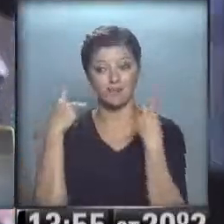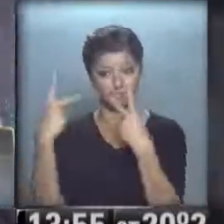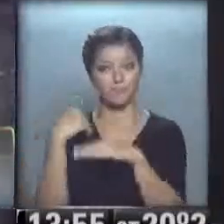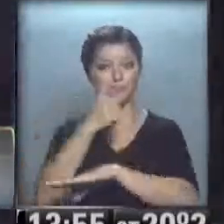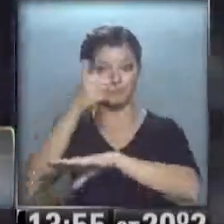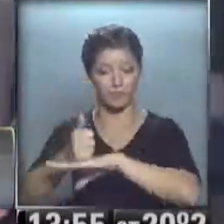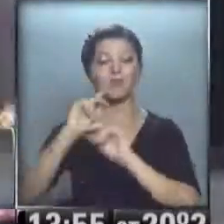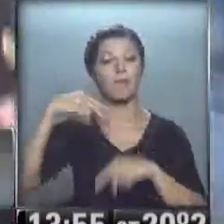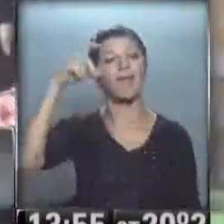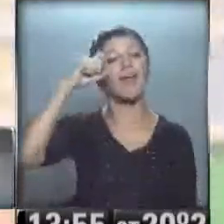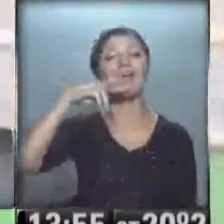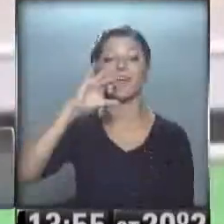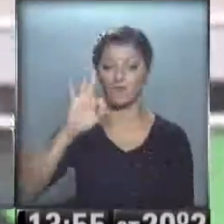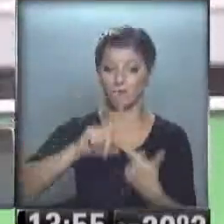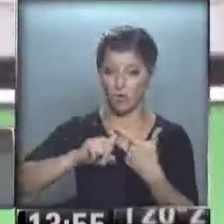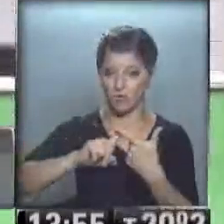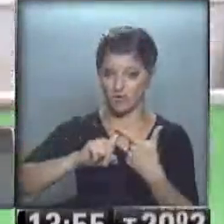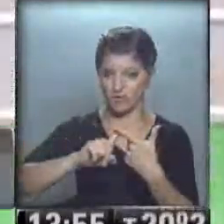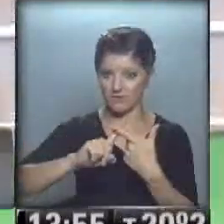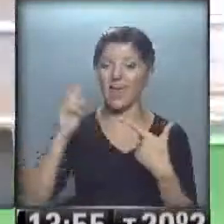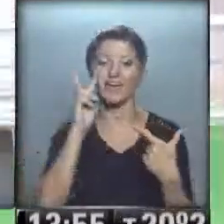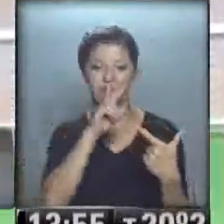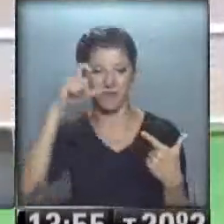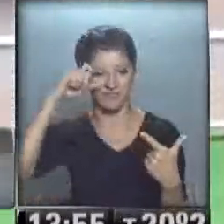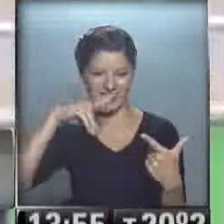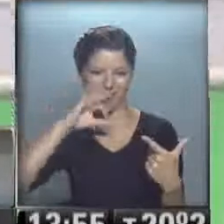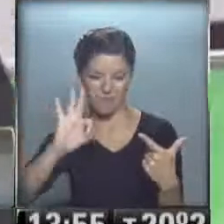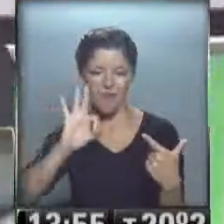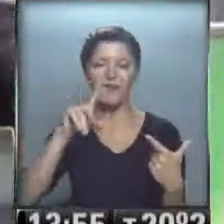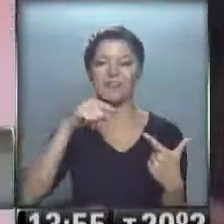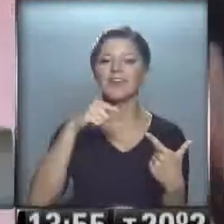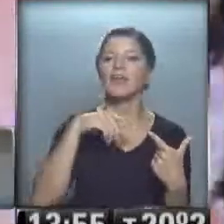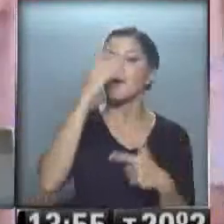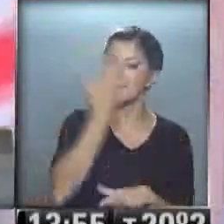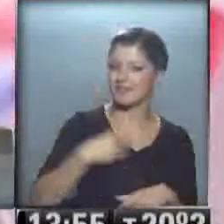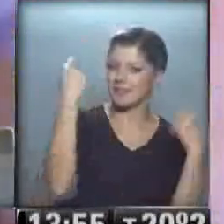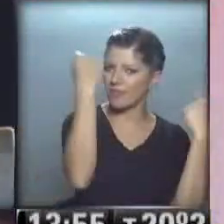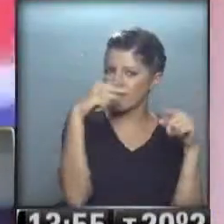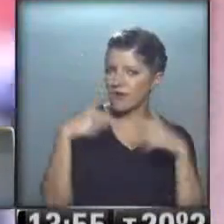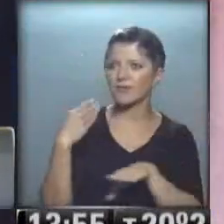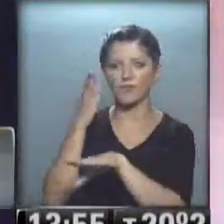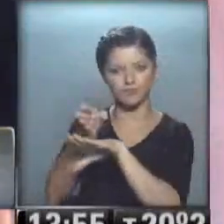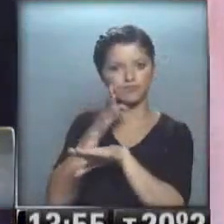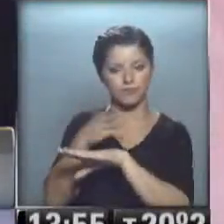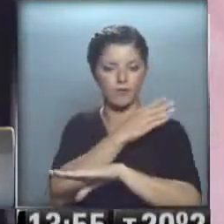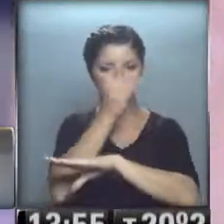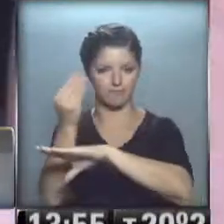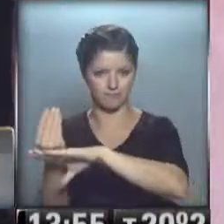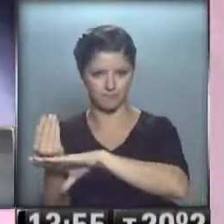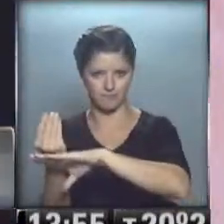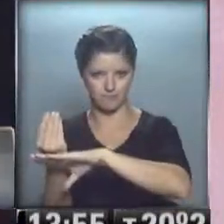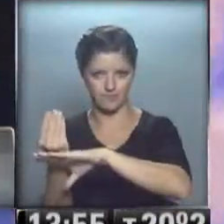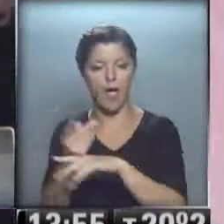Evo Morales, una fuerte presencia, ahí lo vemos a Evo Morales, una fuerte presencia de algunos de los sectores progresistas